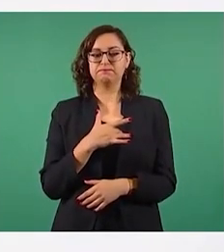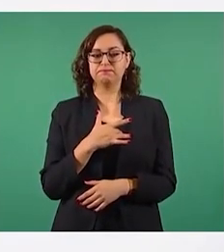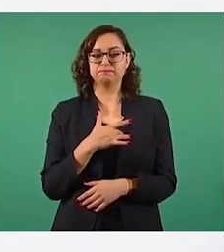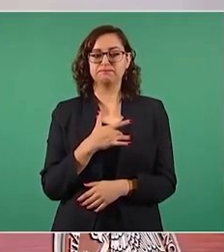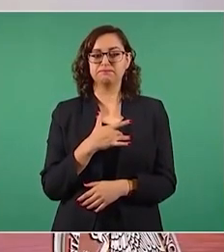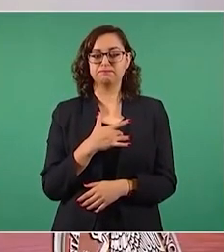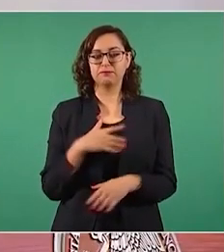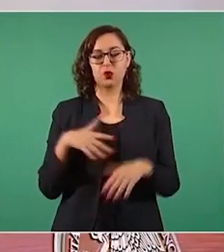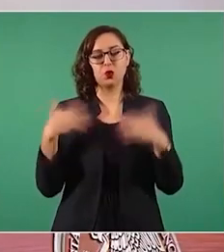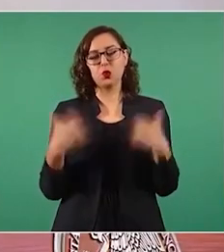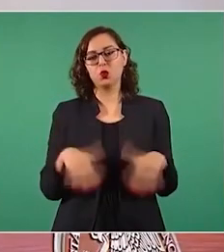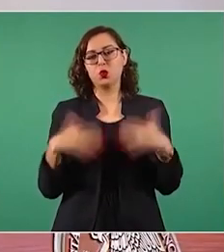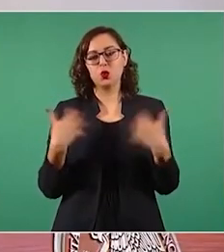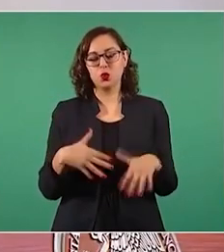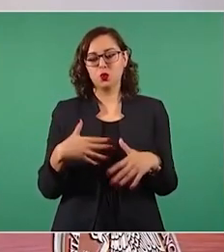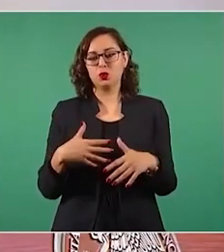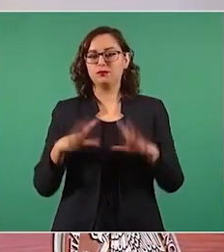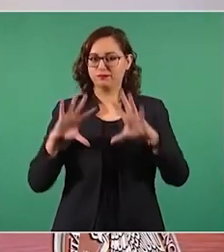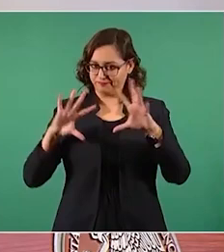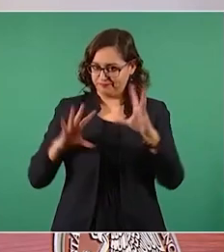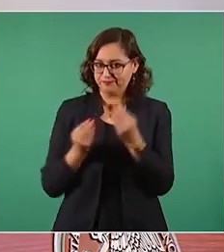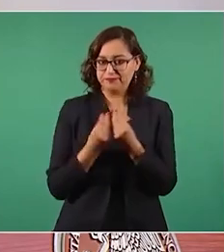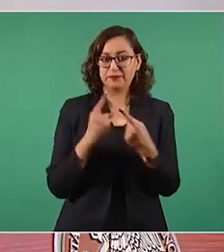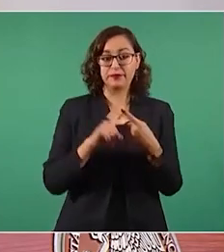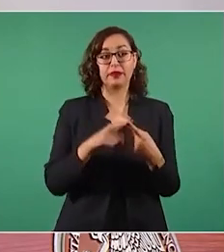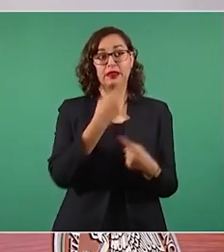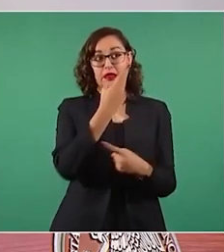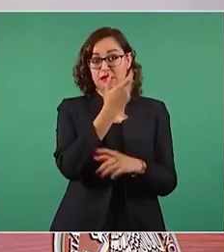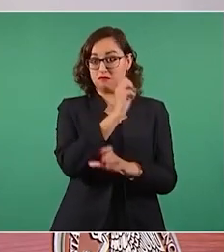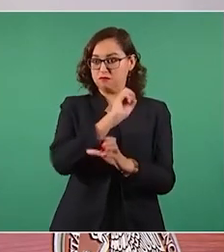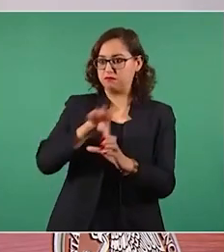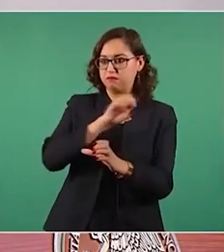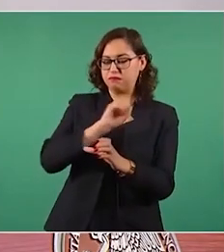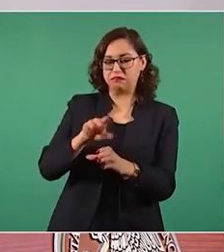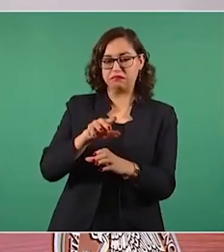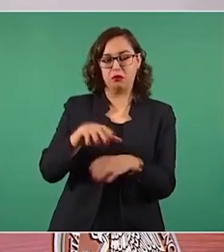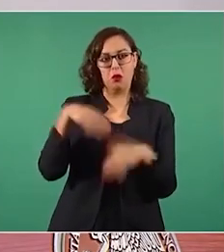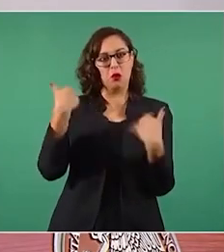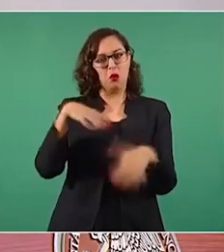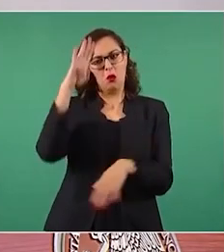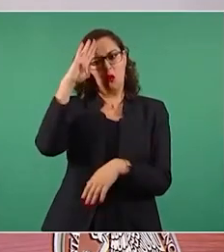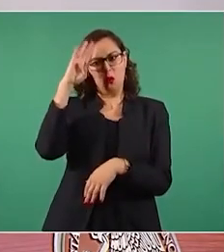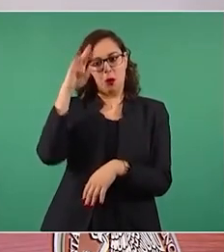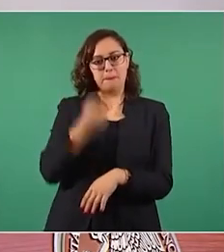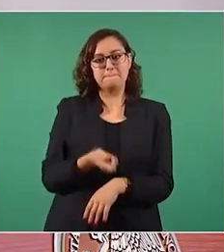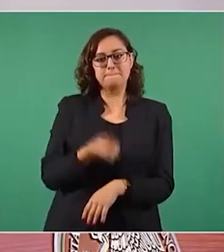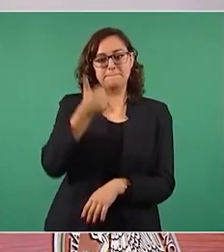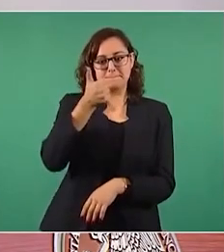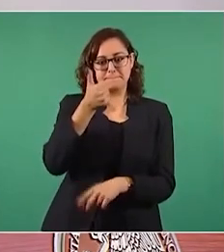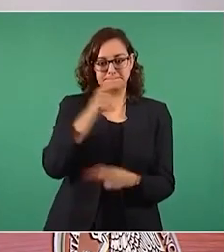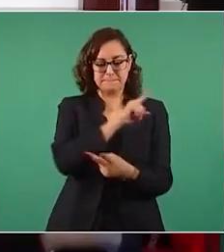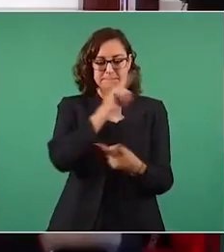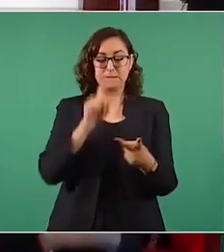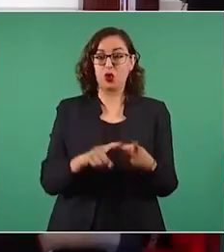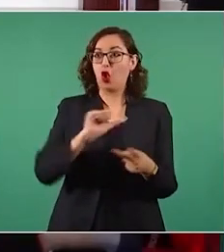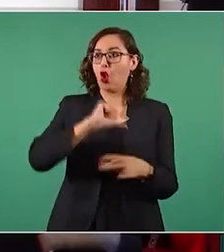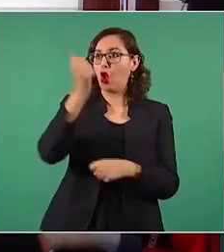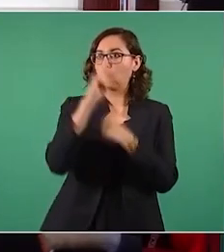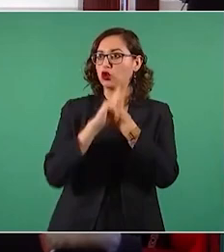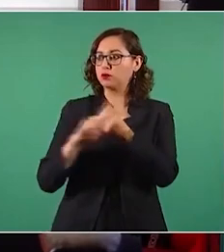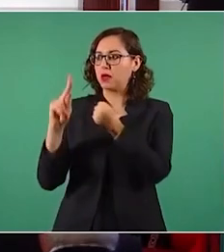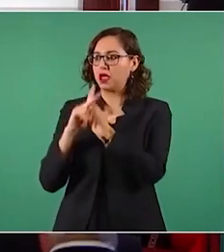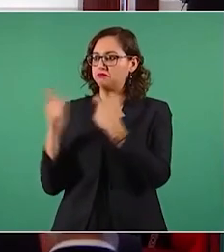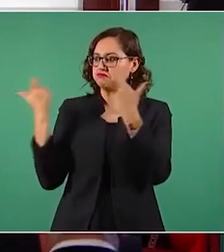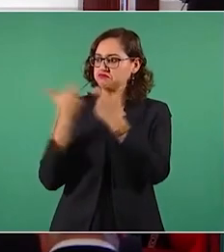Récord histórico en remesas, récord histórico en inversión extranjera,